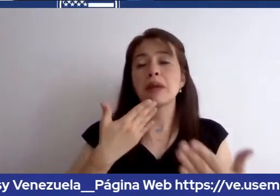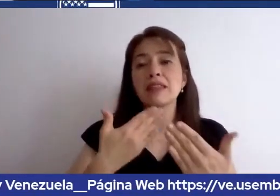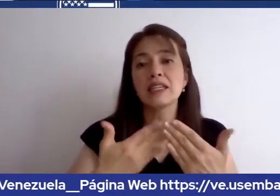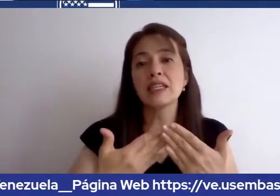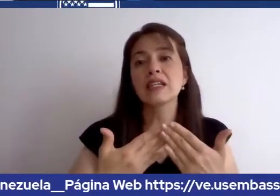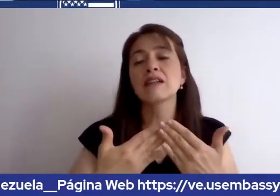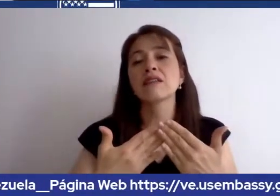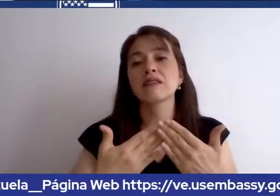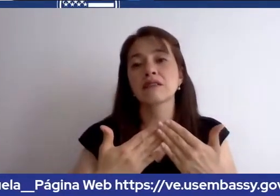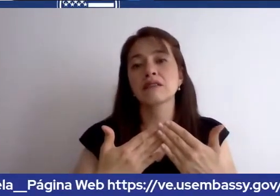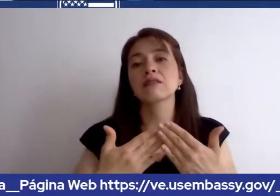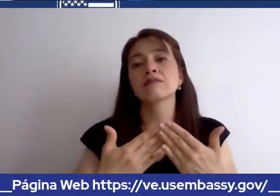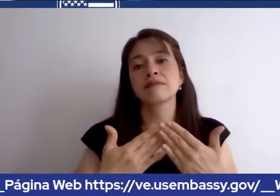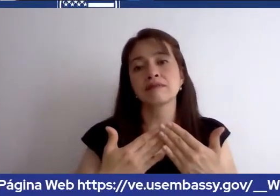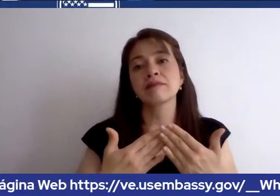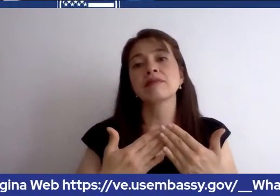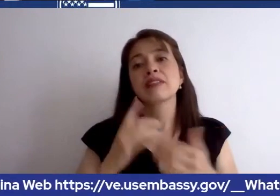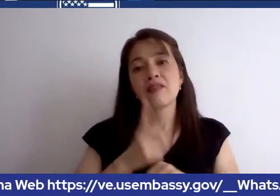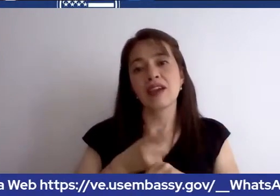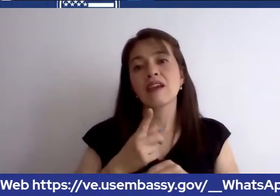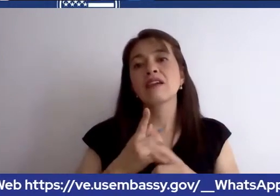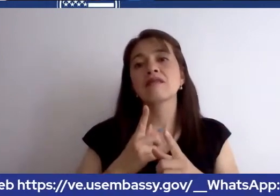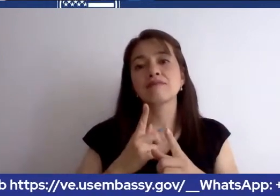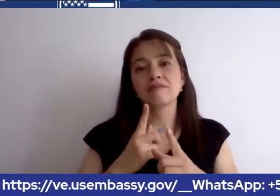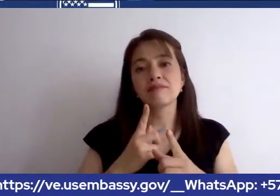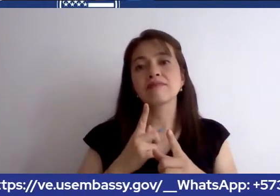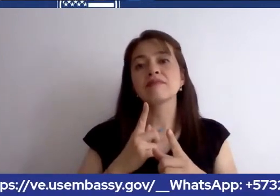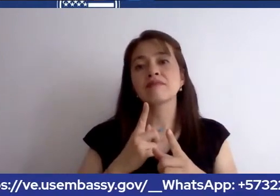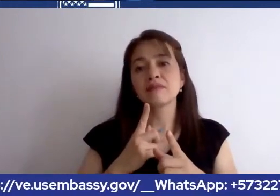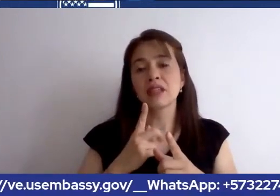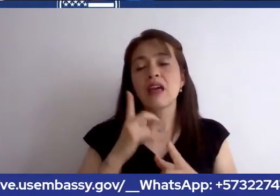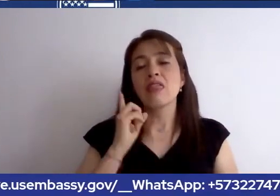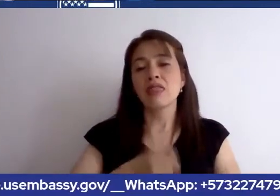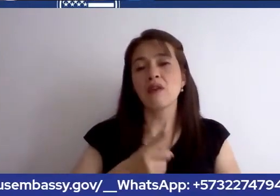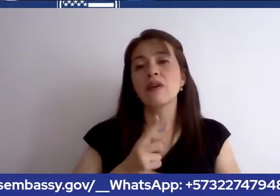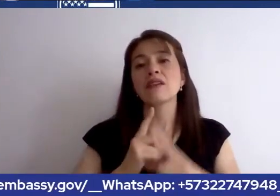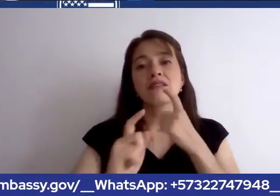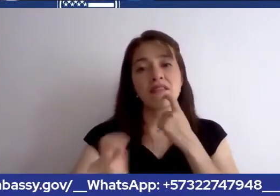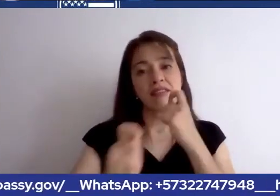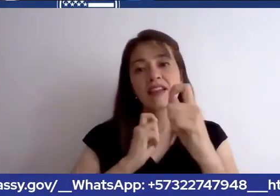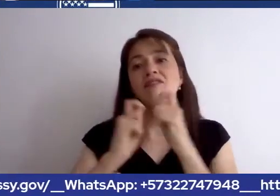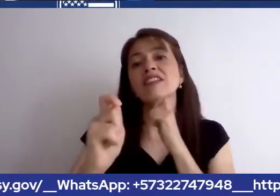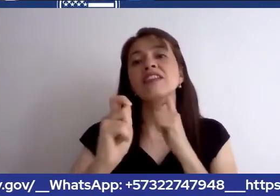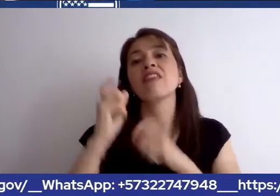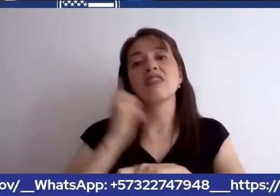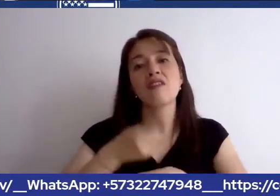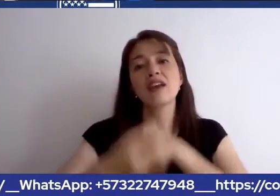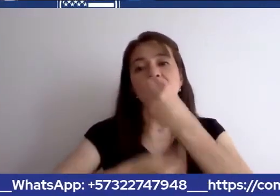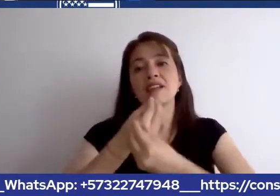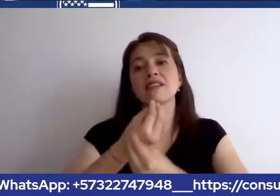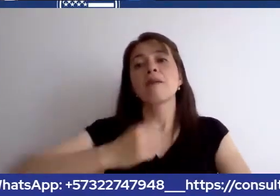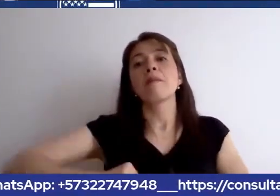que cada uno si tiene que hacer la entrevista en bogotá